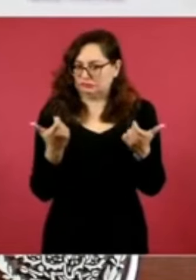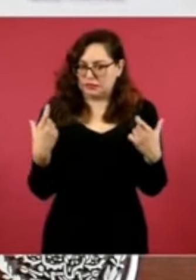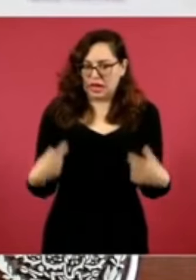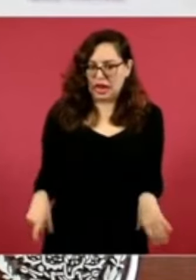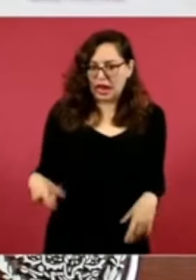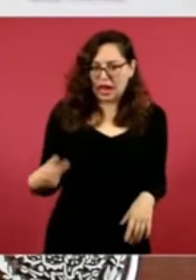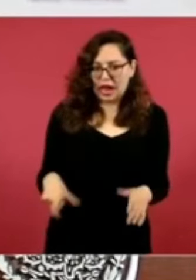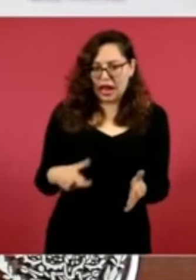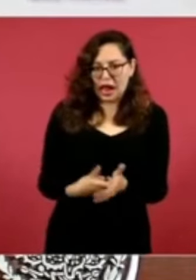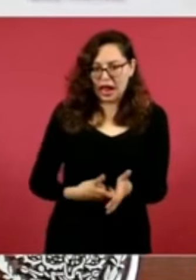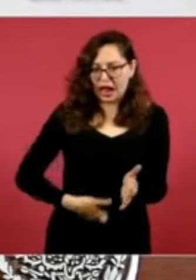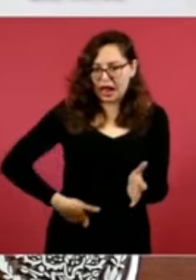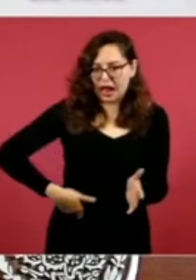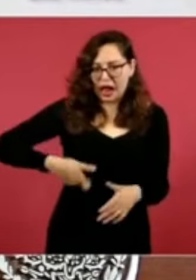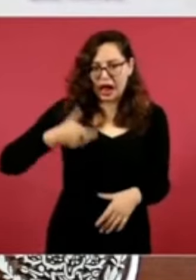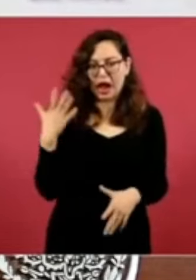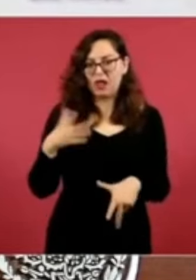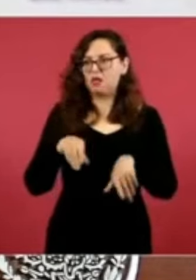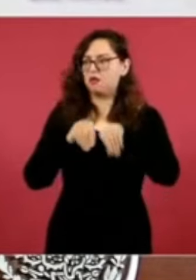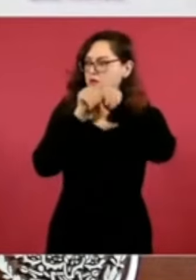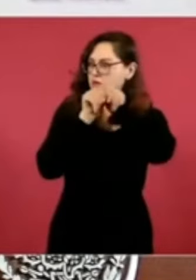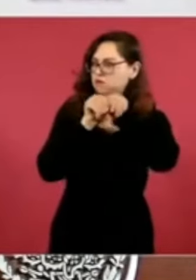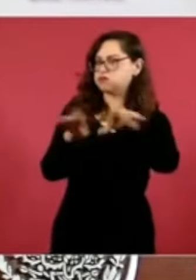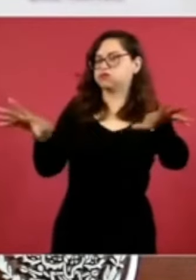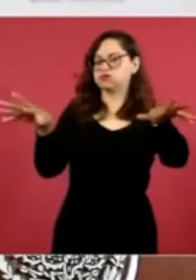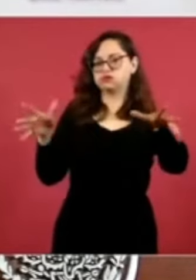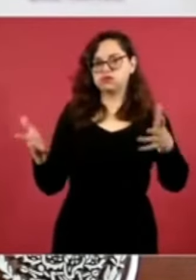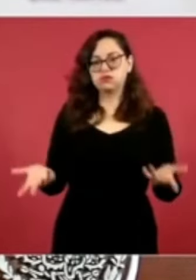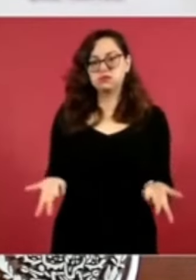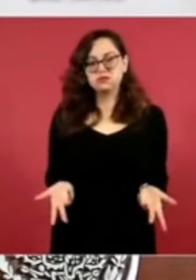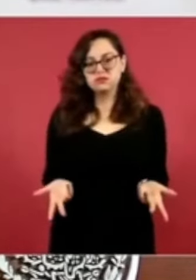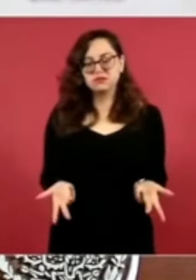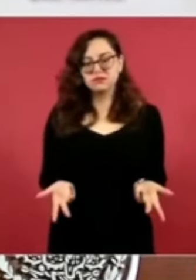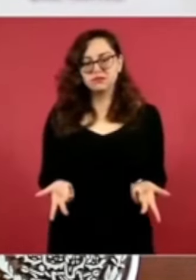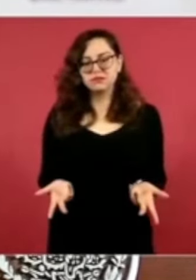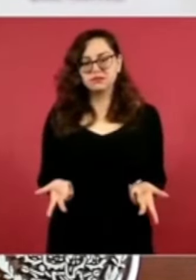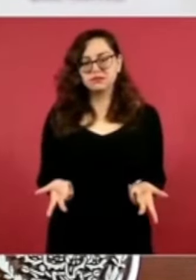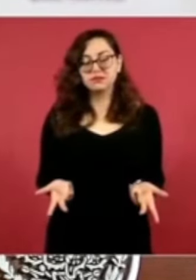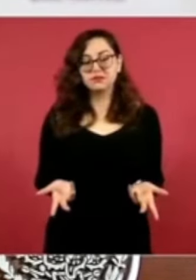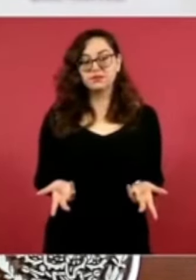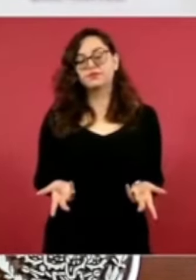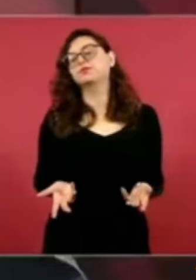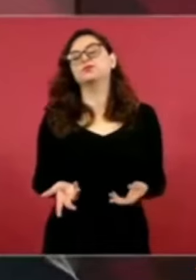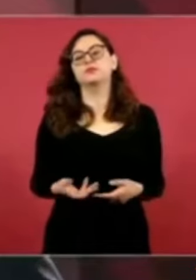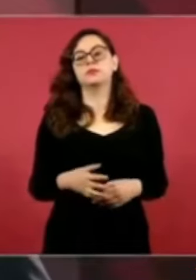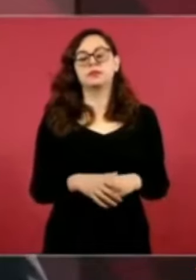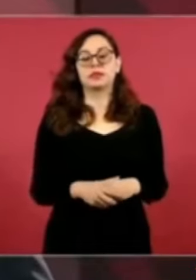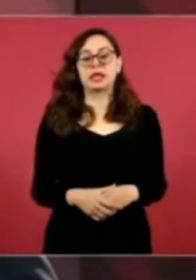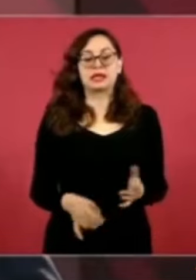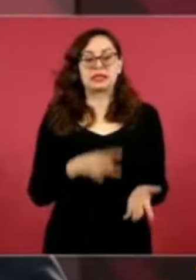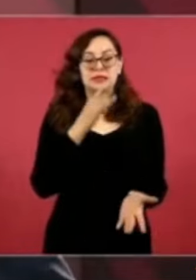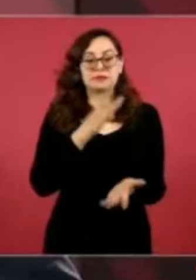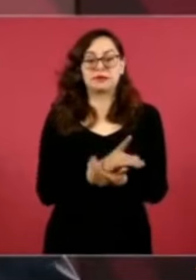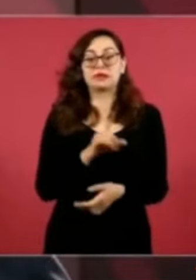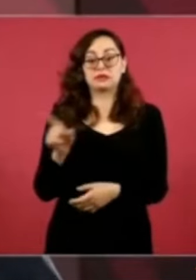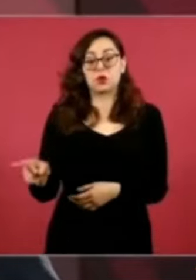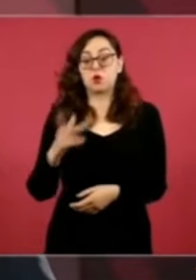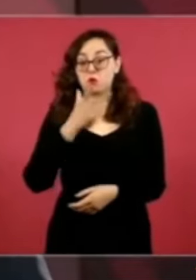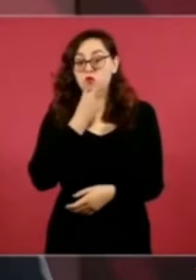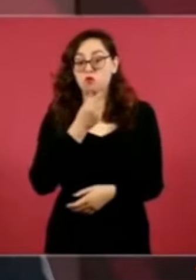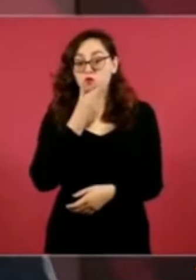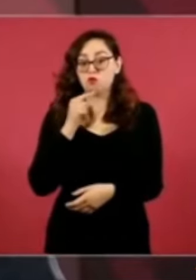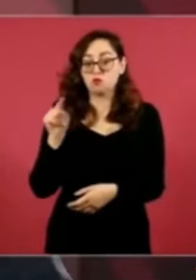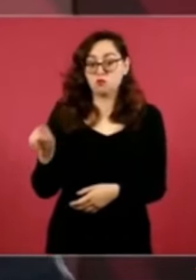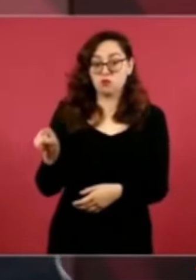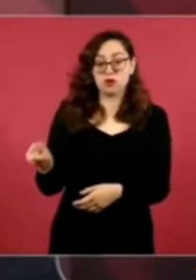Y no es nada más el asunto del señor Zambada, les